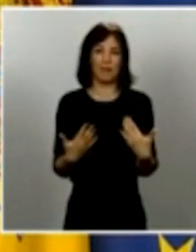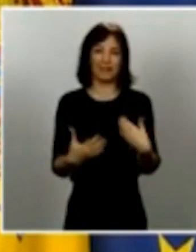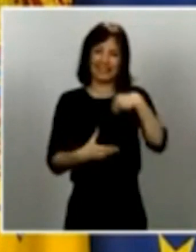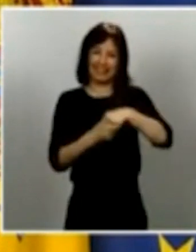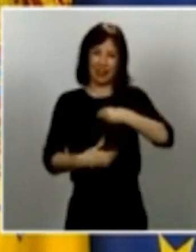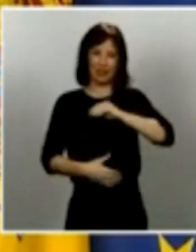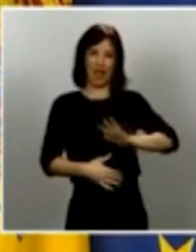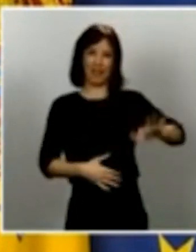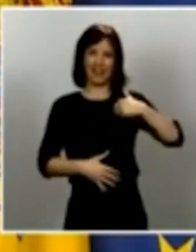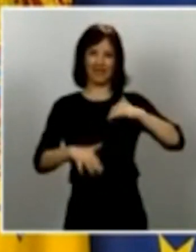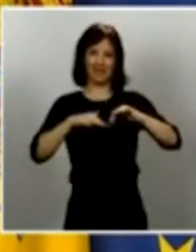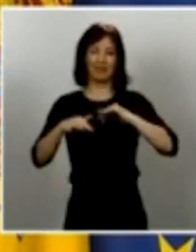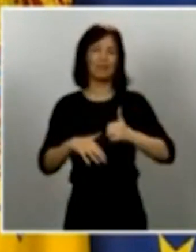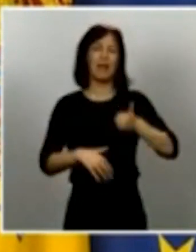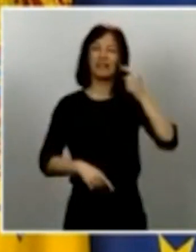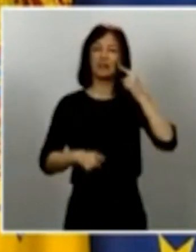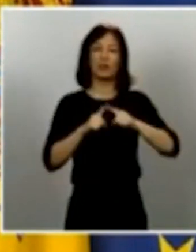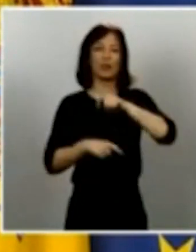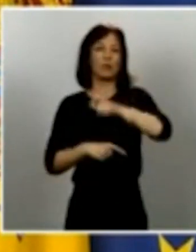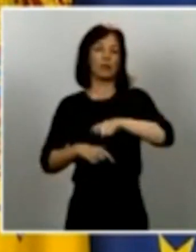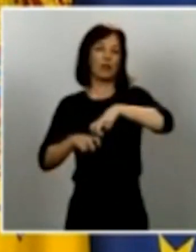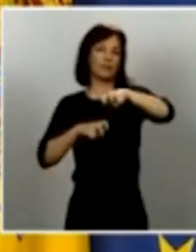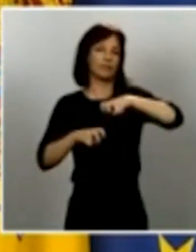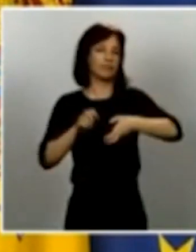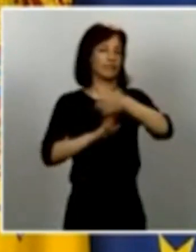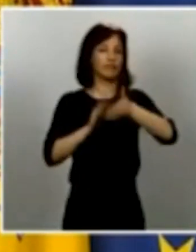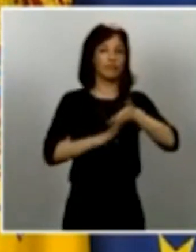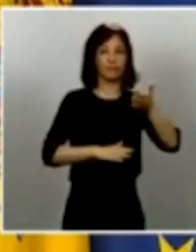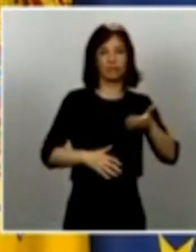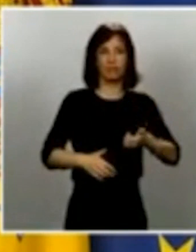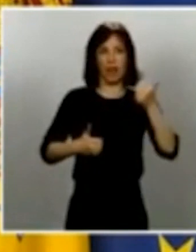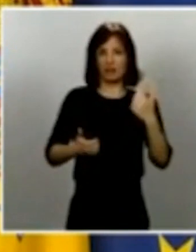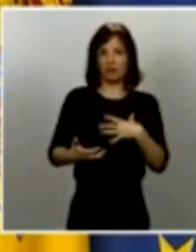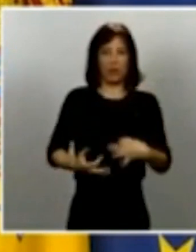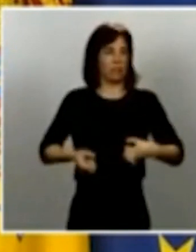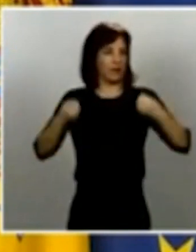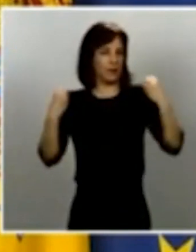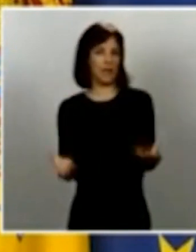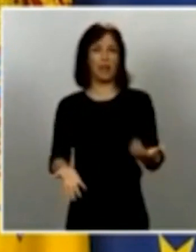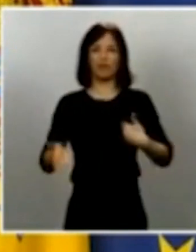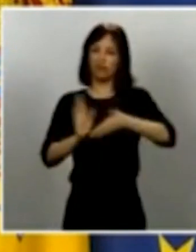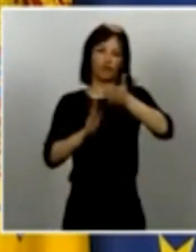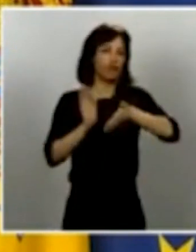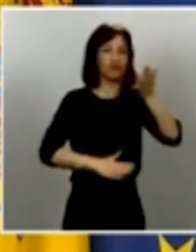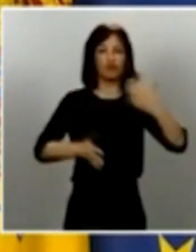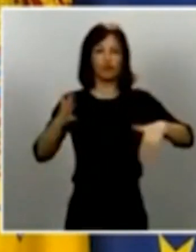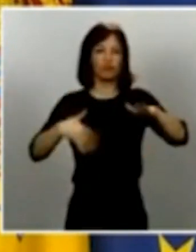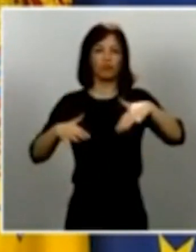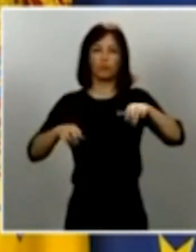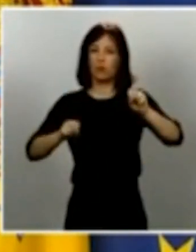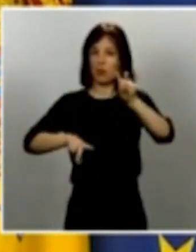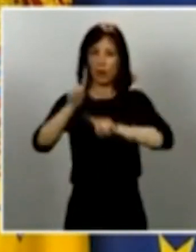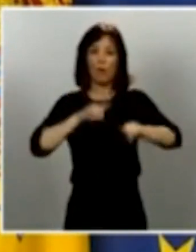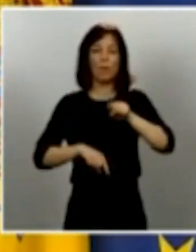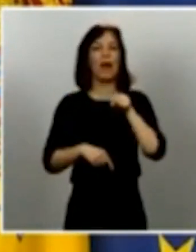pueda estar en su fase de capacidad absoluta de poder desarrollarse sin ningún tipo de problema, cuando los